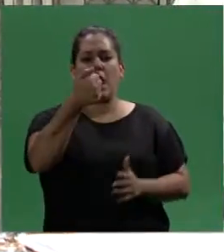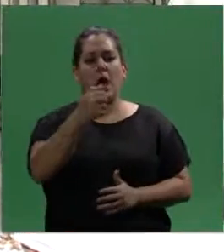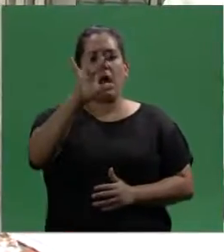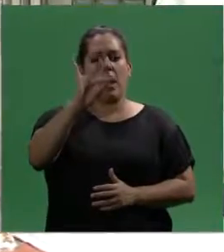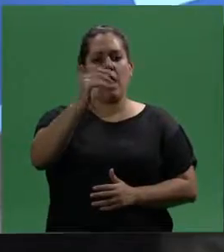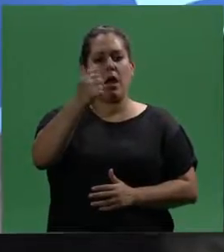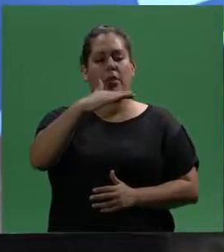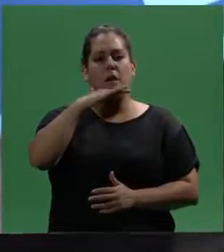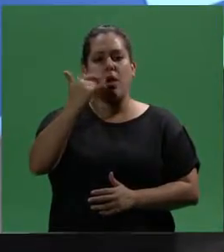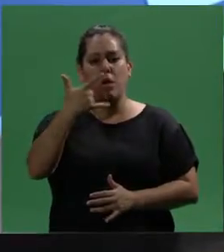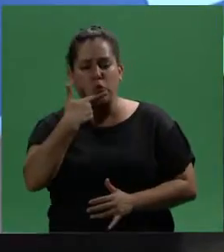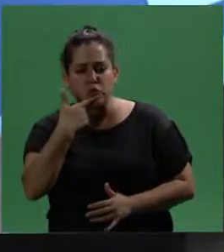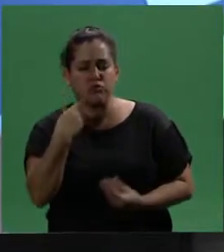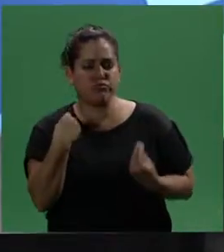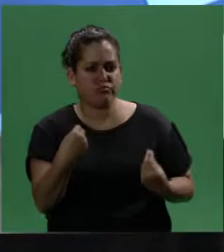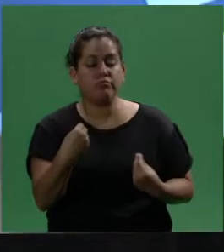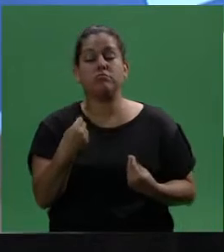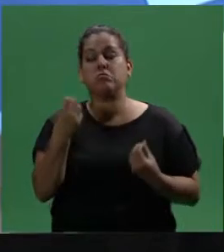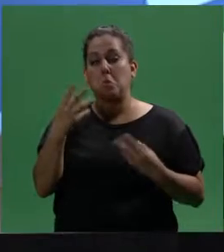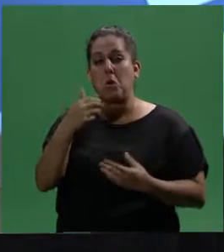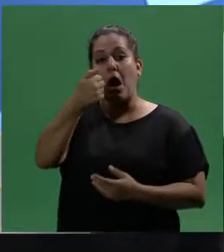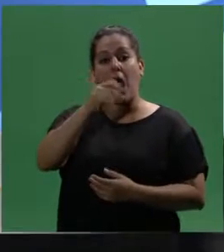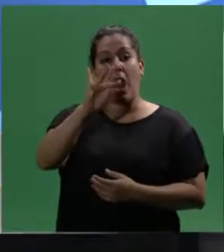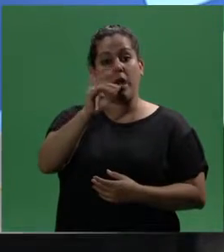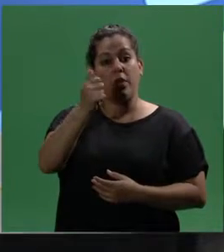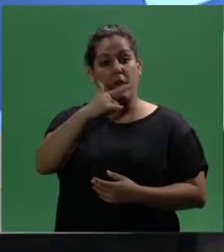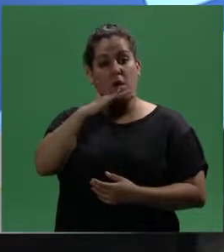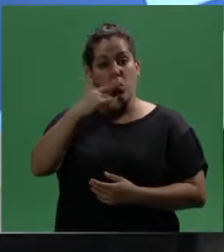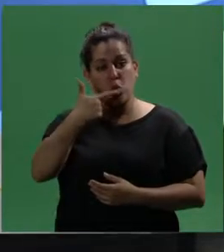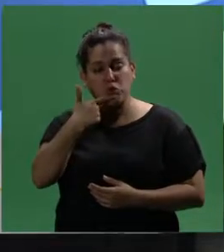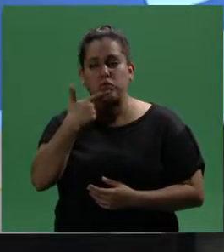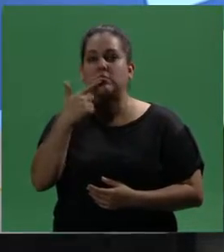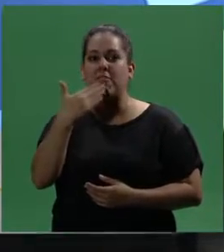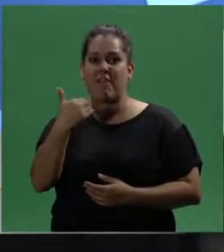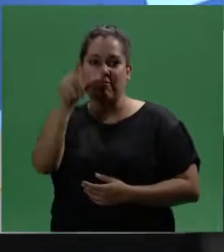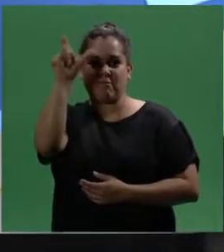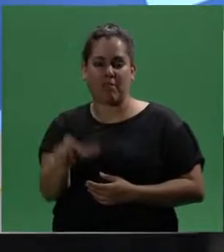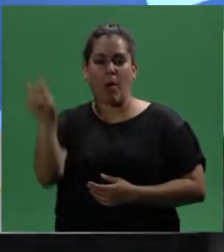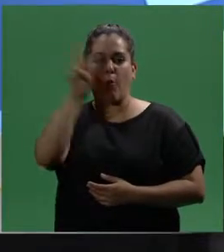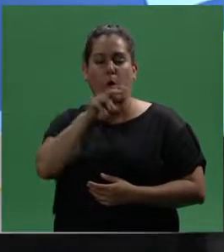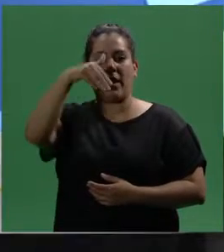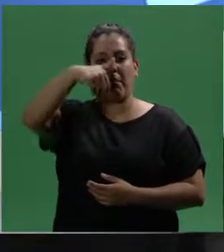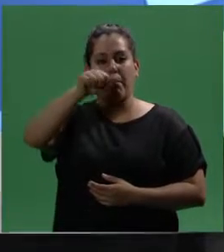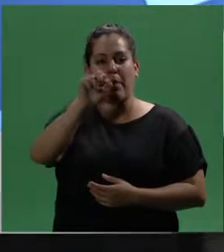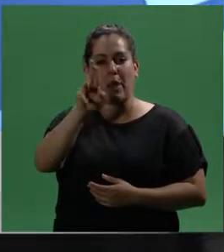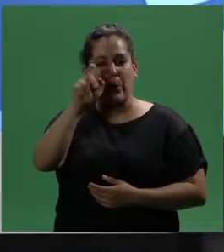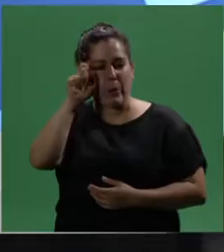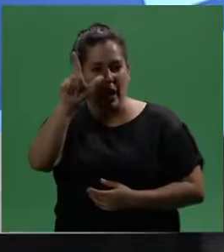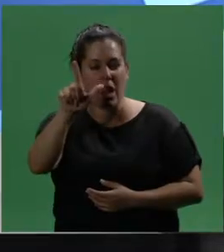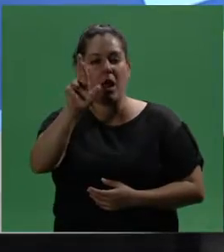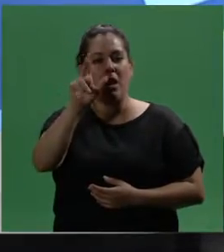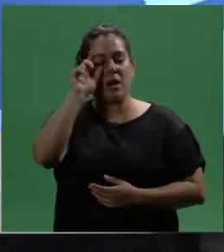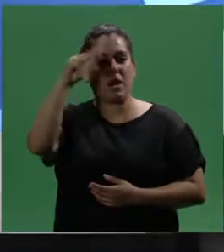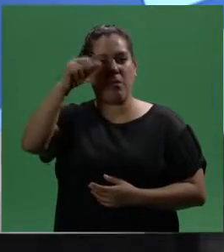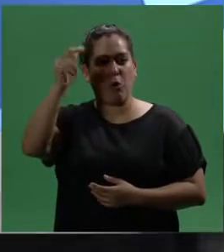ADAJUS. Bueno, ADAJUS es un programa que lleva adelante Mabel Ramón, que concretamente